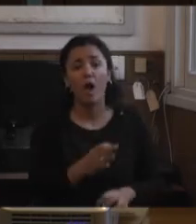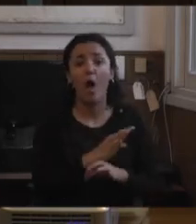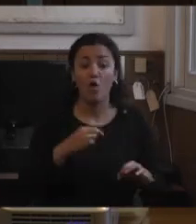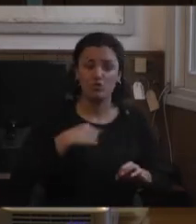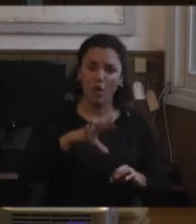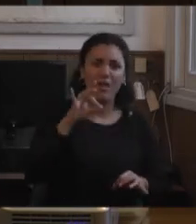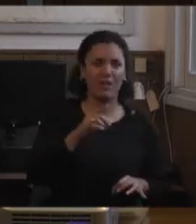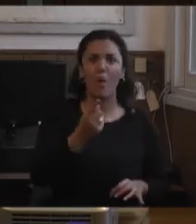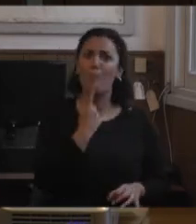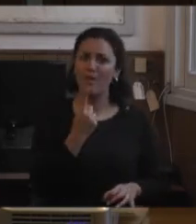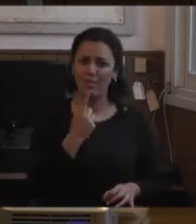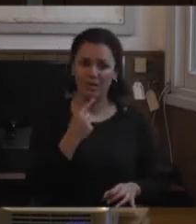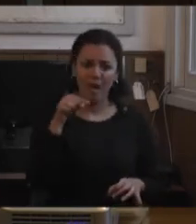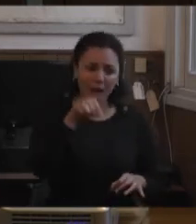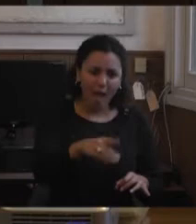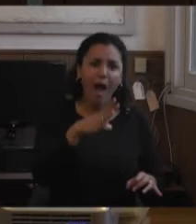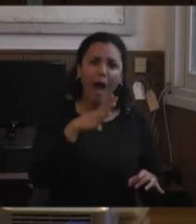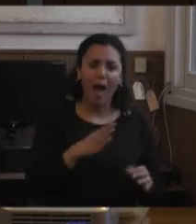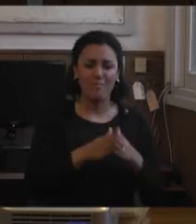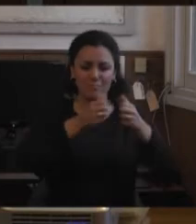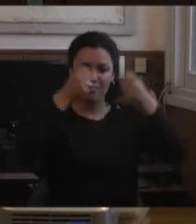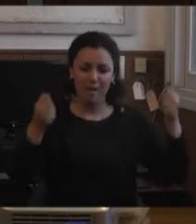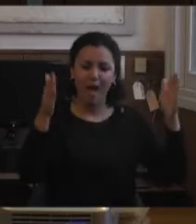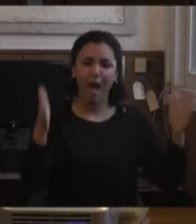decir, tiene que tener tal ancho o tiene que haber una rampa.